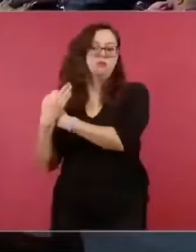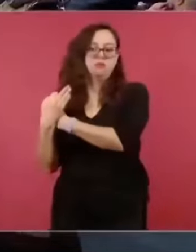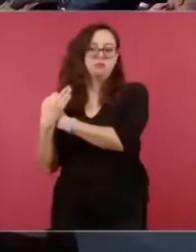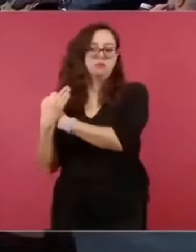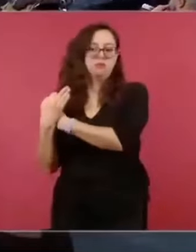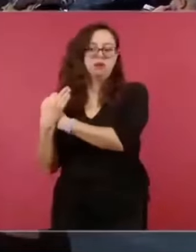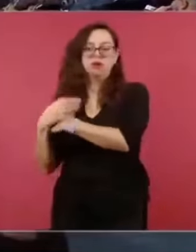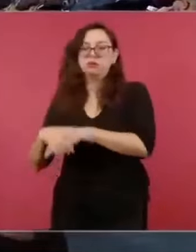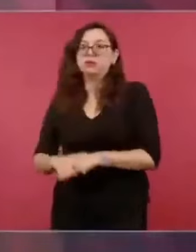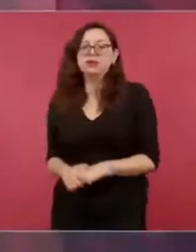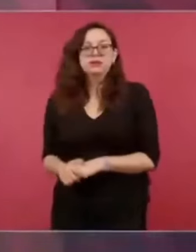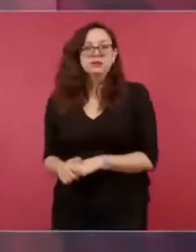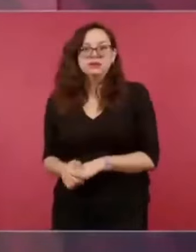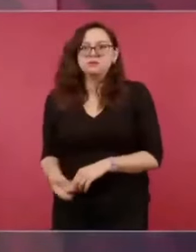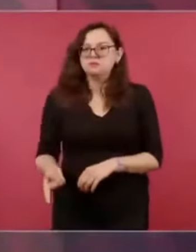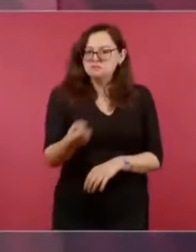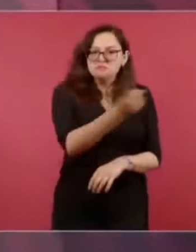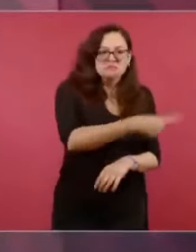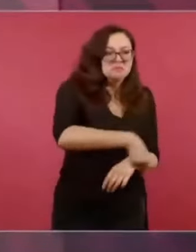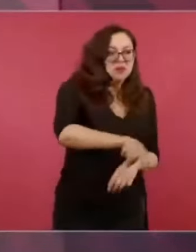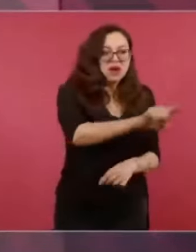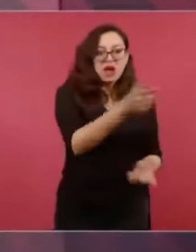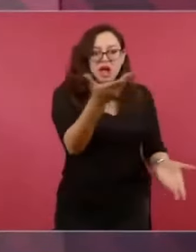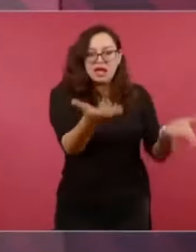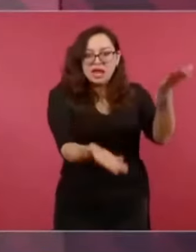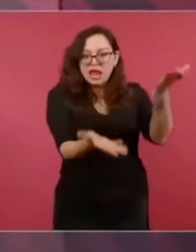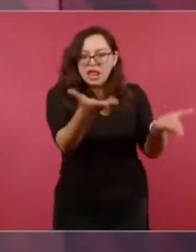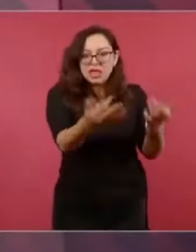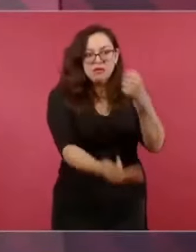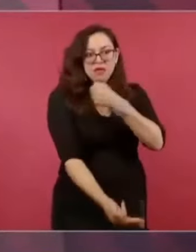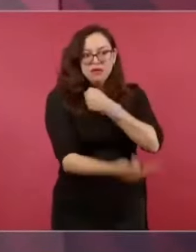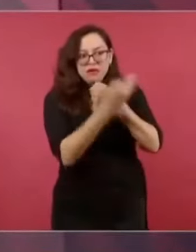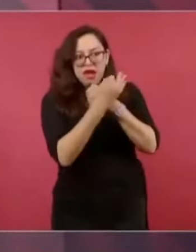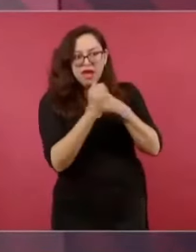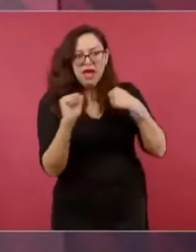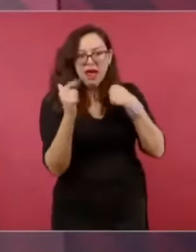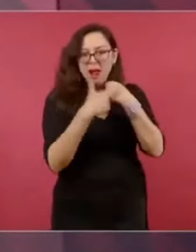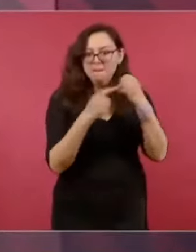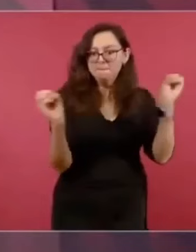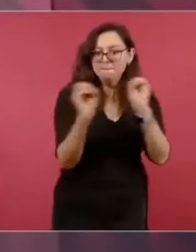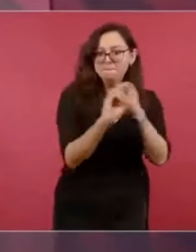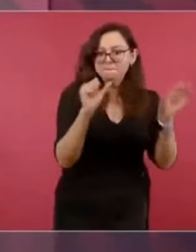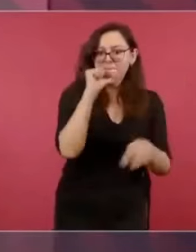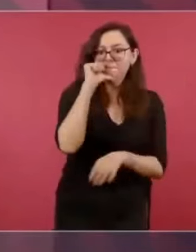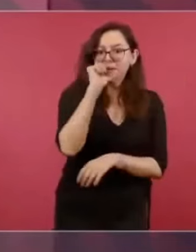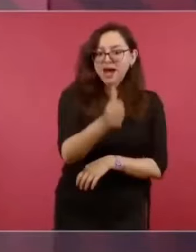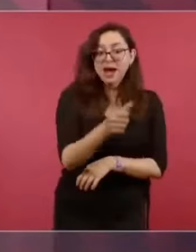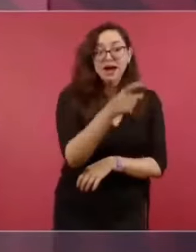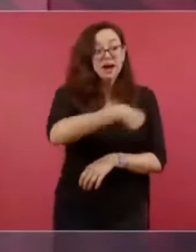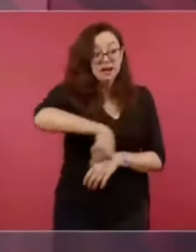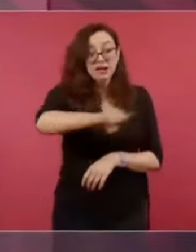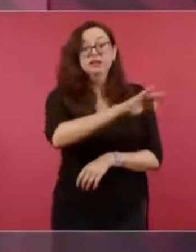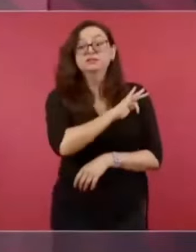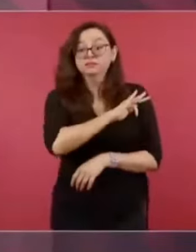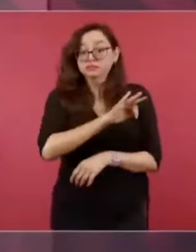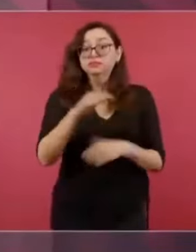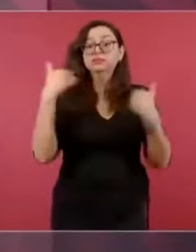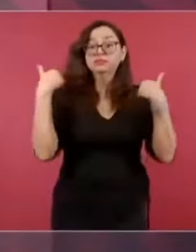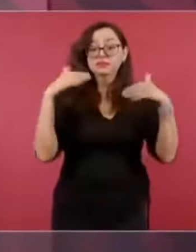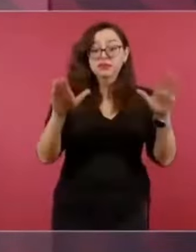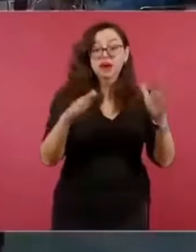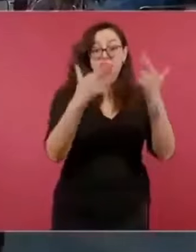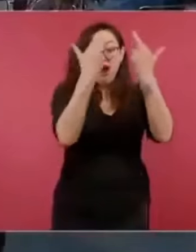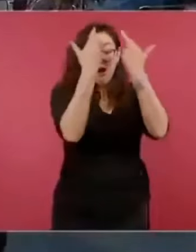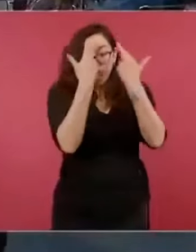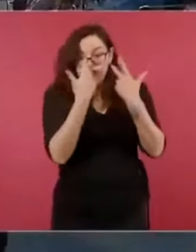ya no se hubiese destruido políticamente, pero